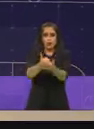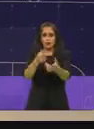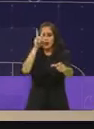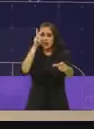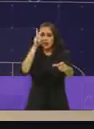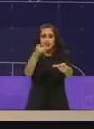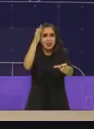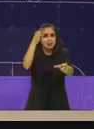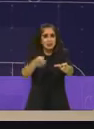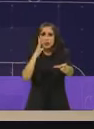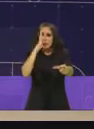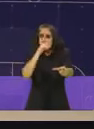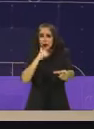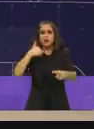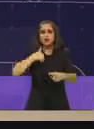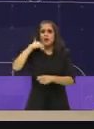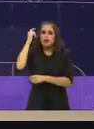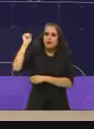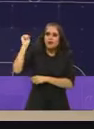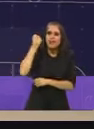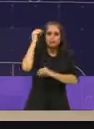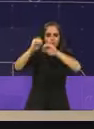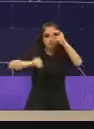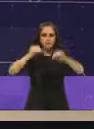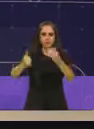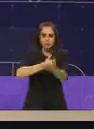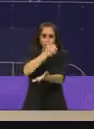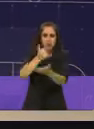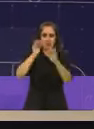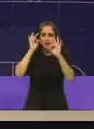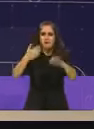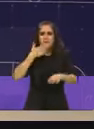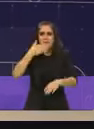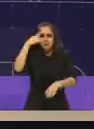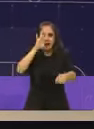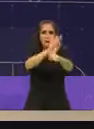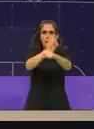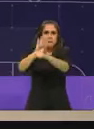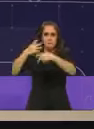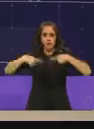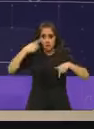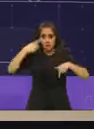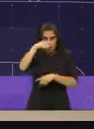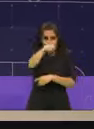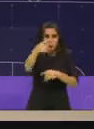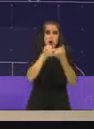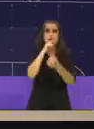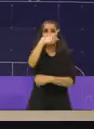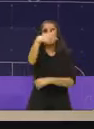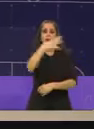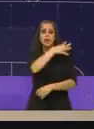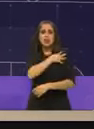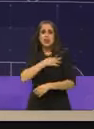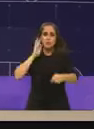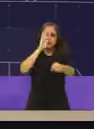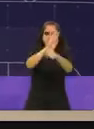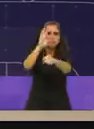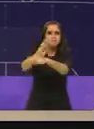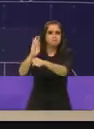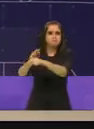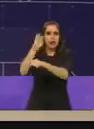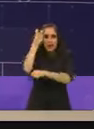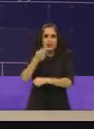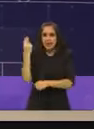inteligente, una ciudad de futuro, una ciudad para tu vida y la vida de tus hijos necesita realmente una